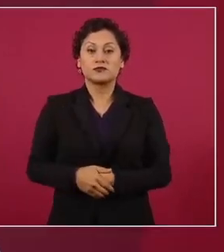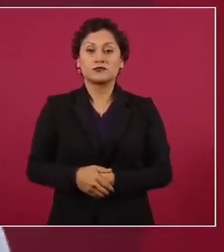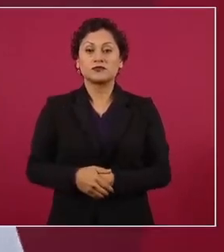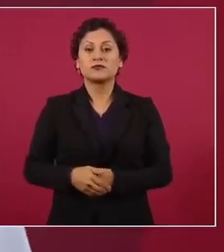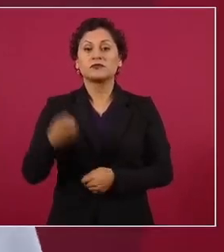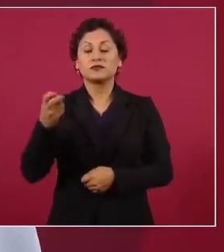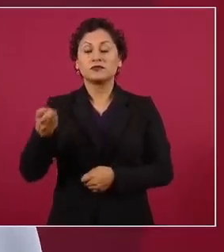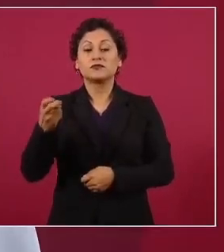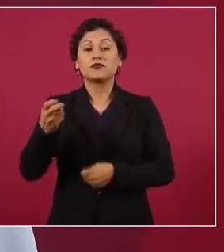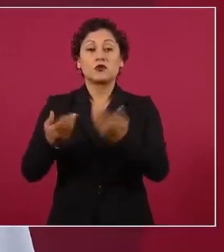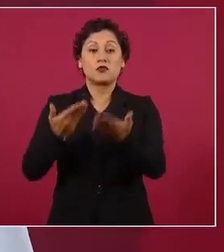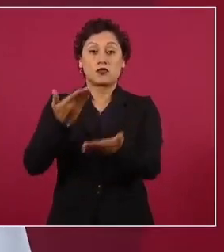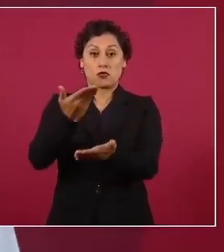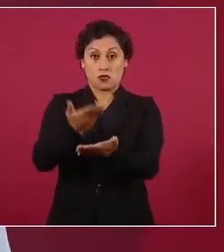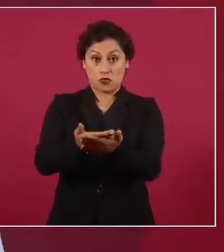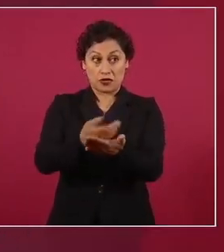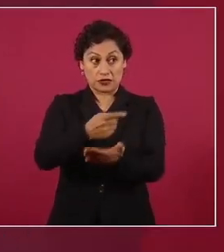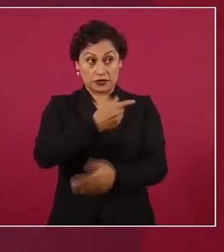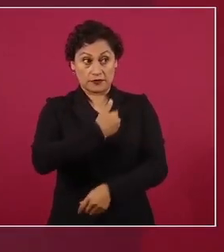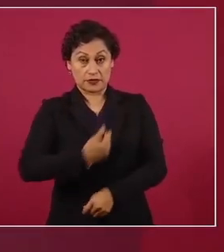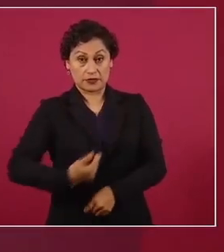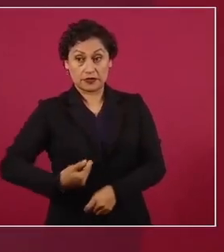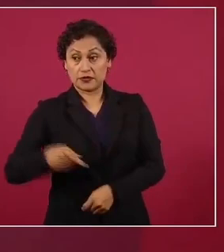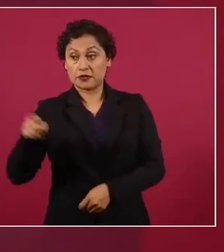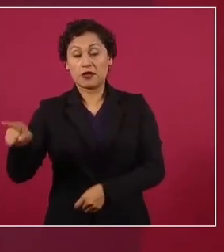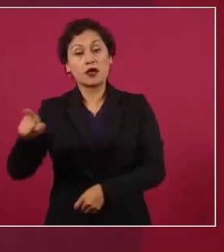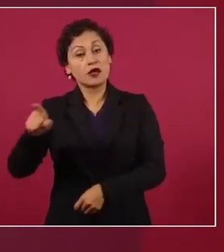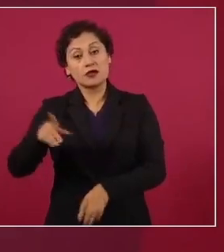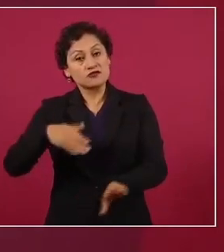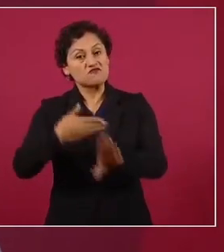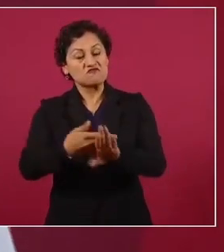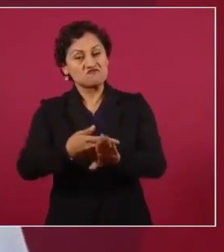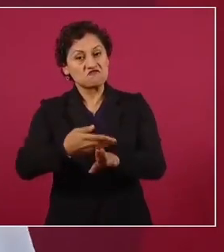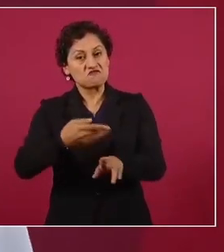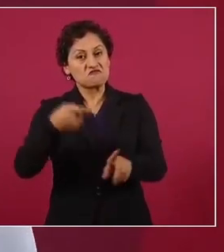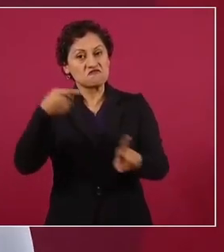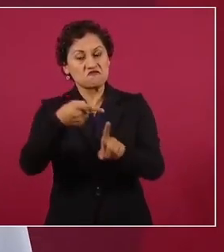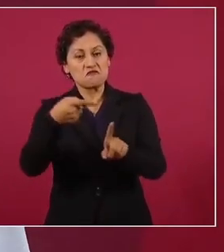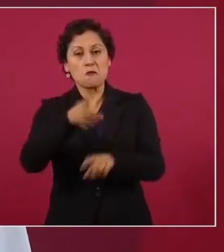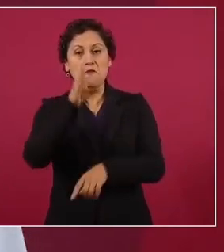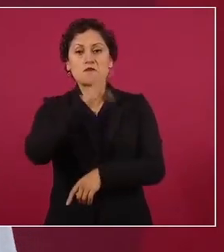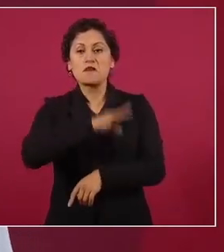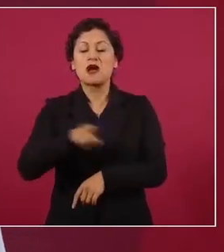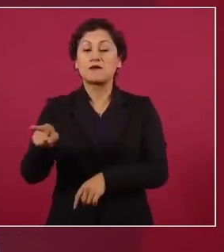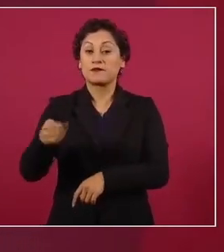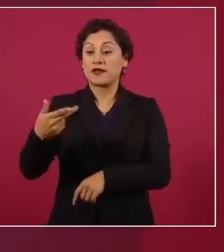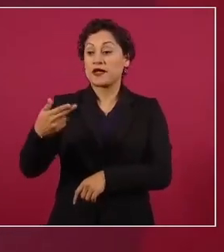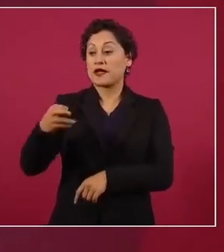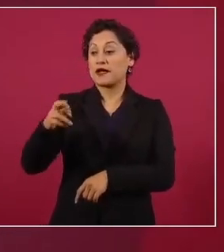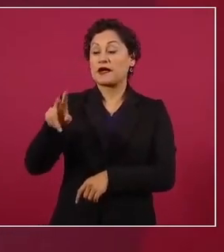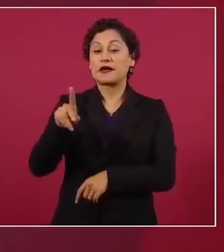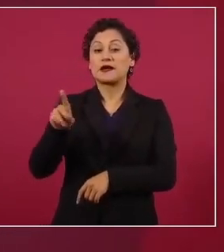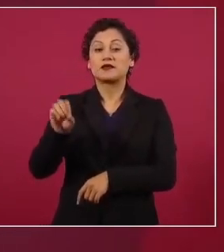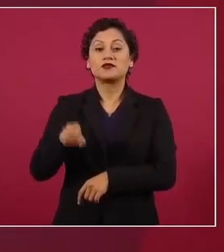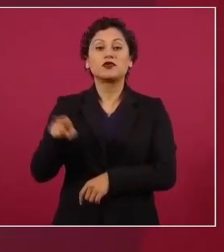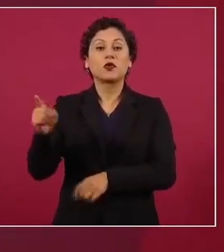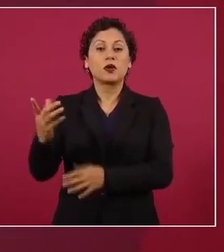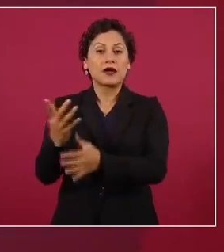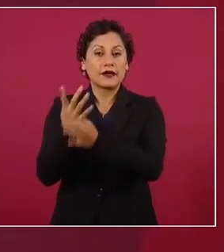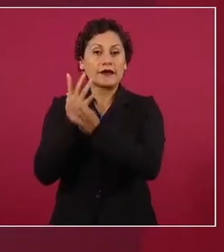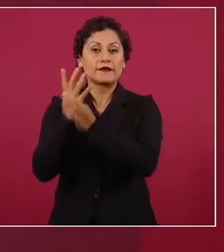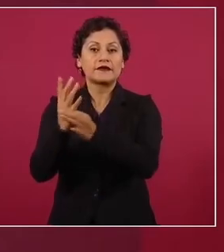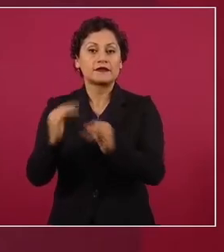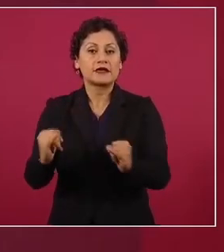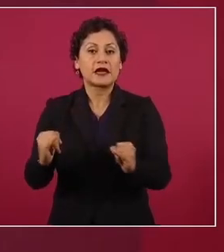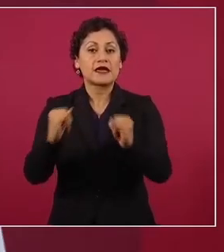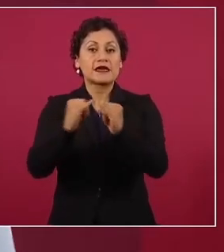del Poder Ejecutivo en materia de seguridad pública. Silva Herzog dice que se doblega las instituciones